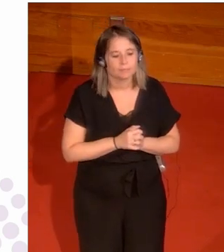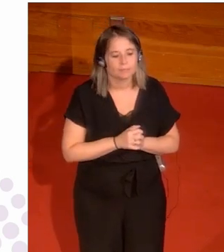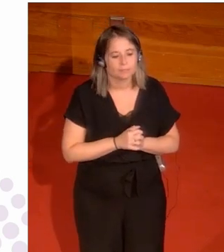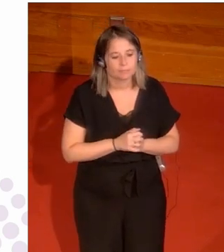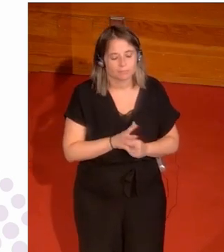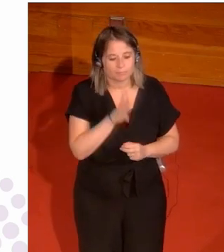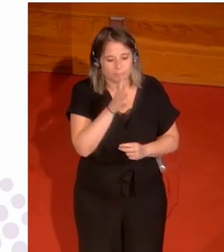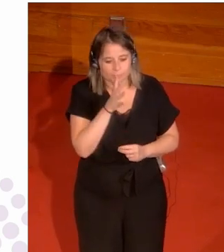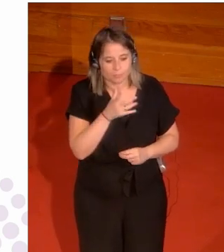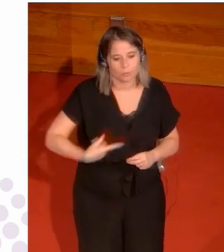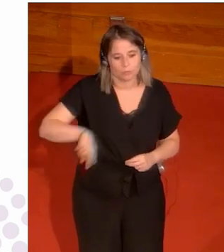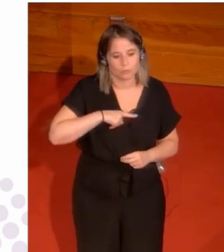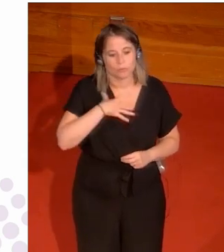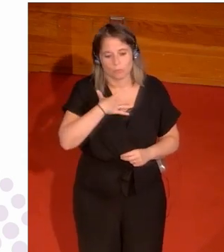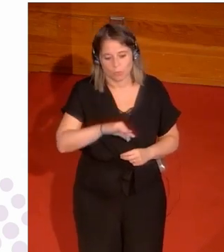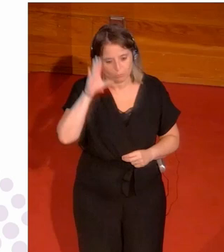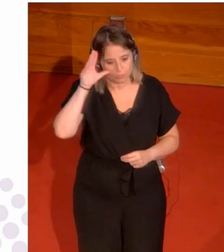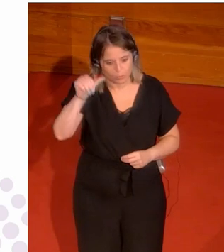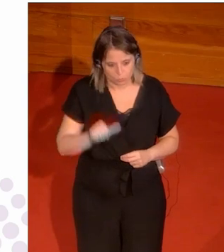aukere izango dugu Paloma del Ríoaren eskutik.